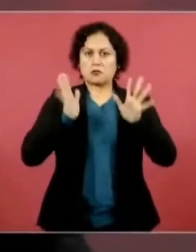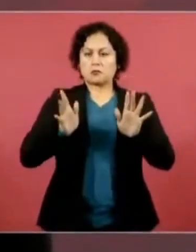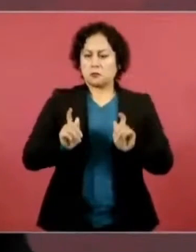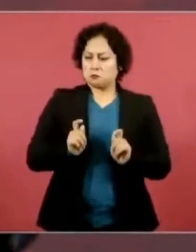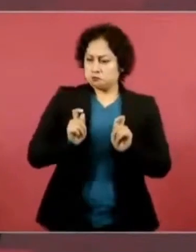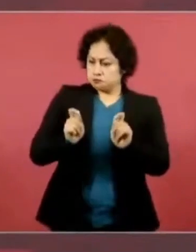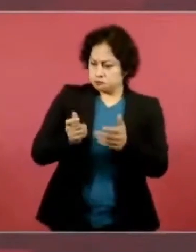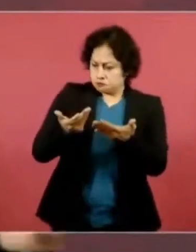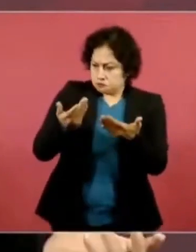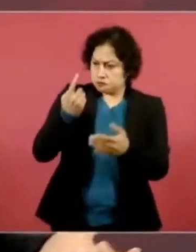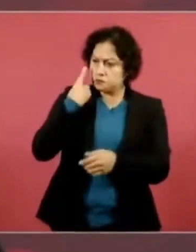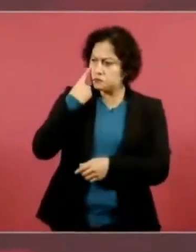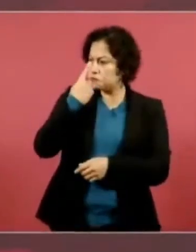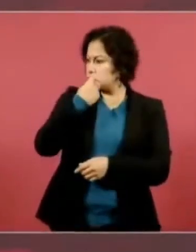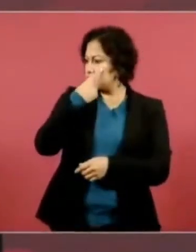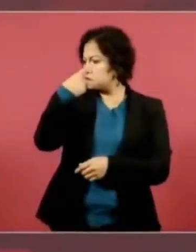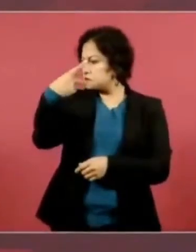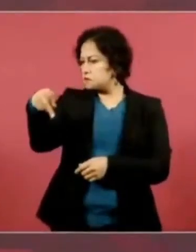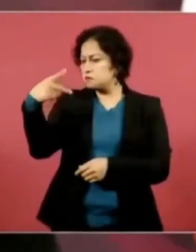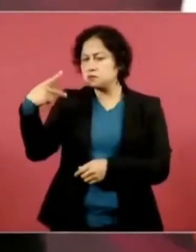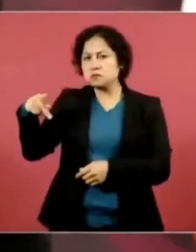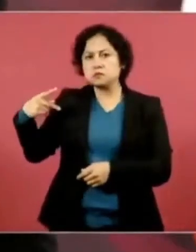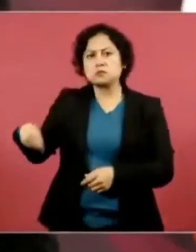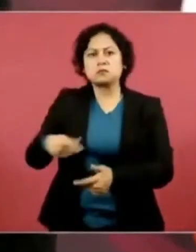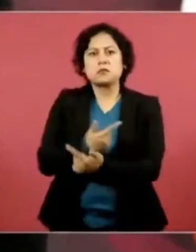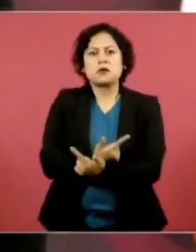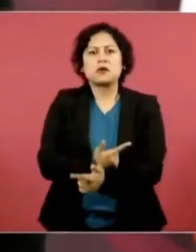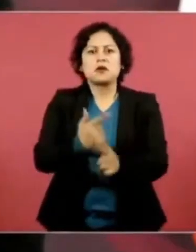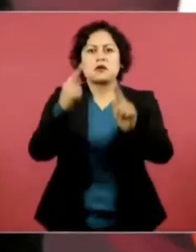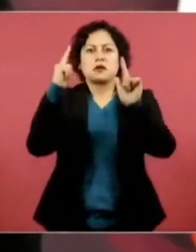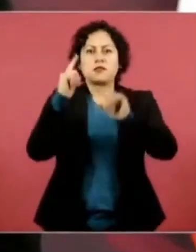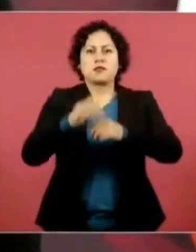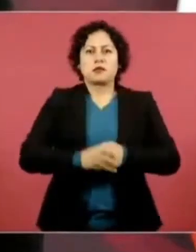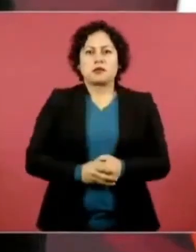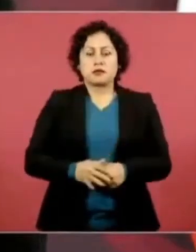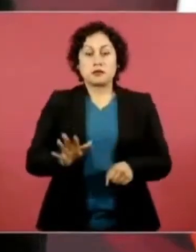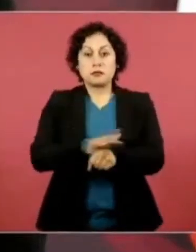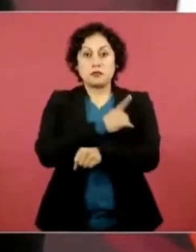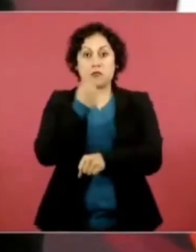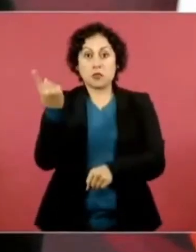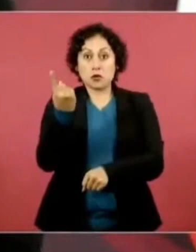porque no queremos ser rehenes de nadie.